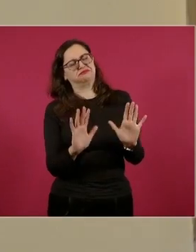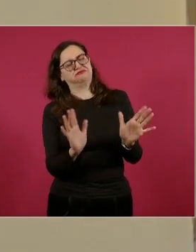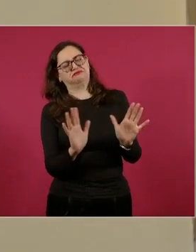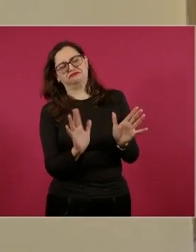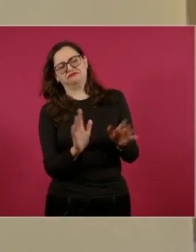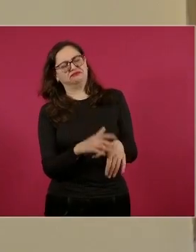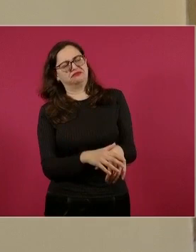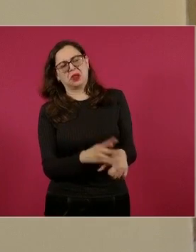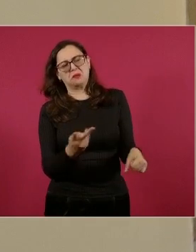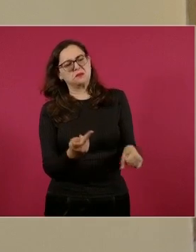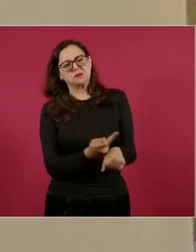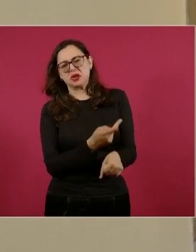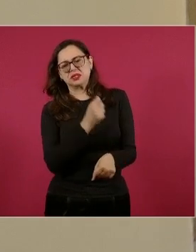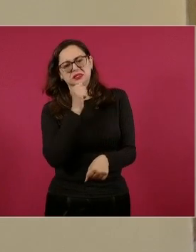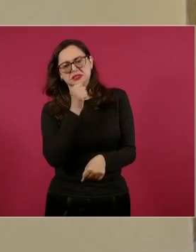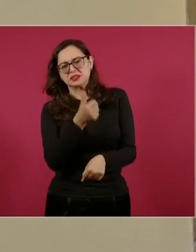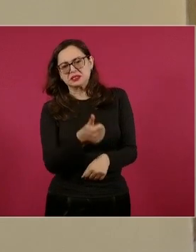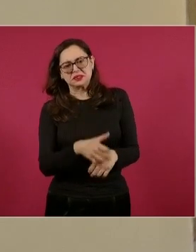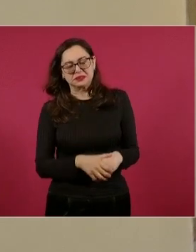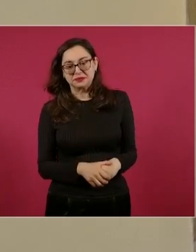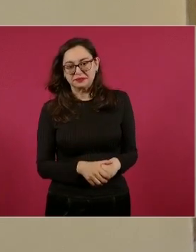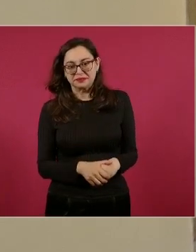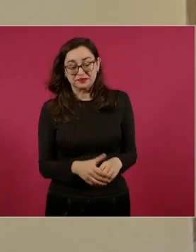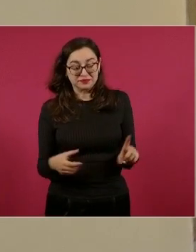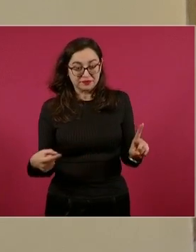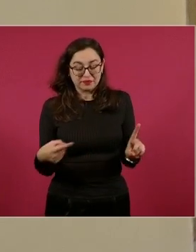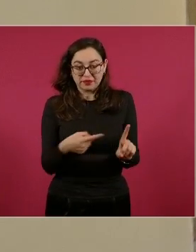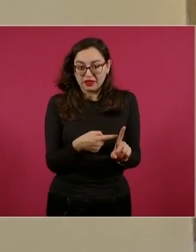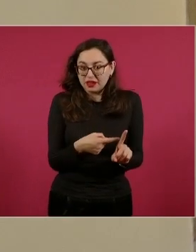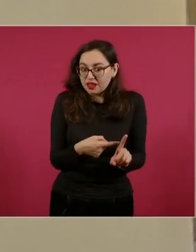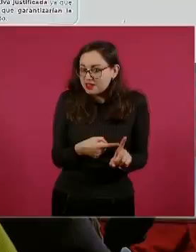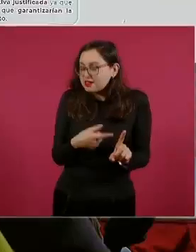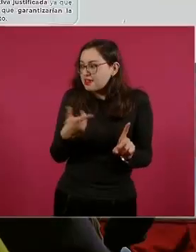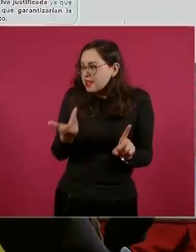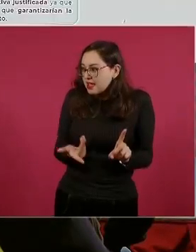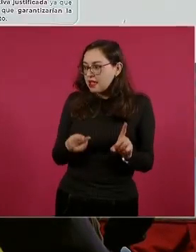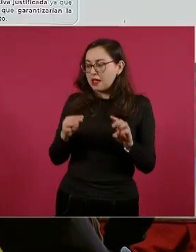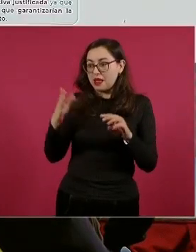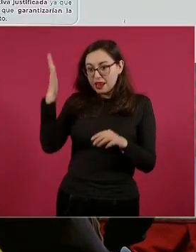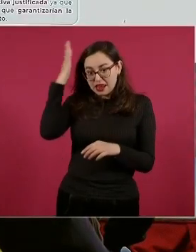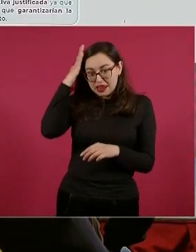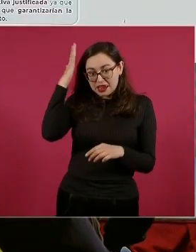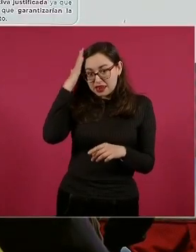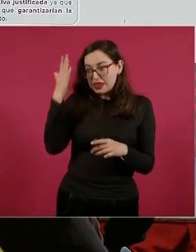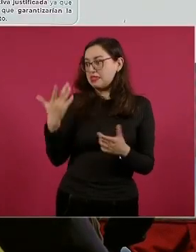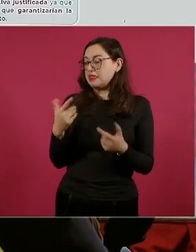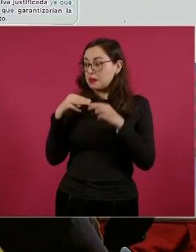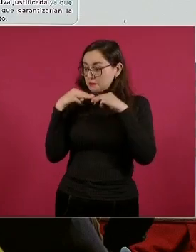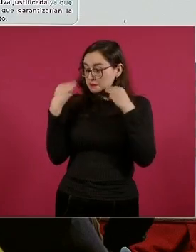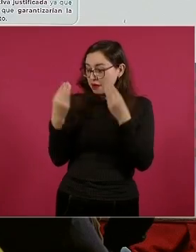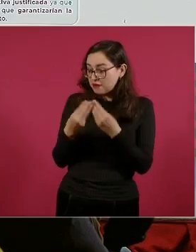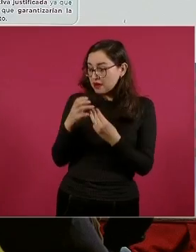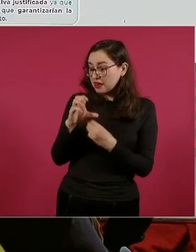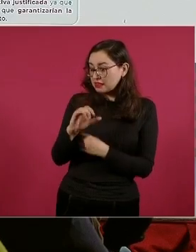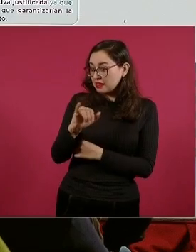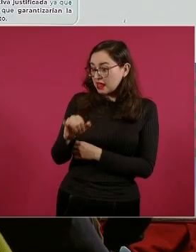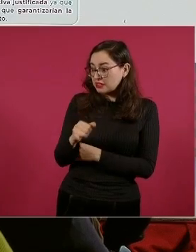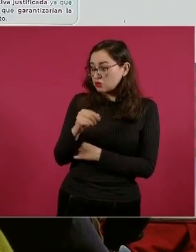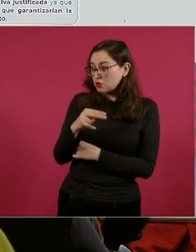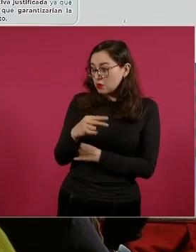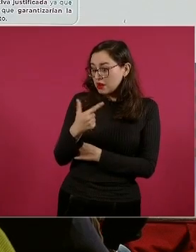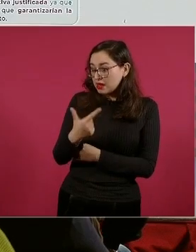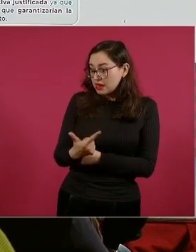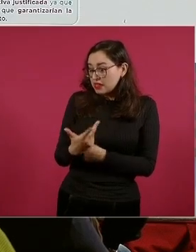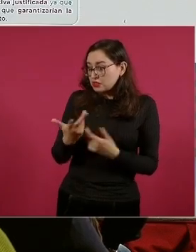de los, un presunto líder de la cártel, de una célula delictiva afín al cártel Jalisco Nueva Generación, en el sur de